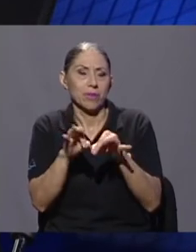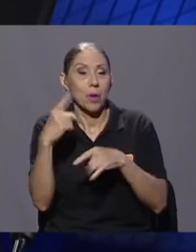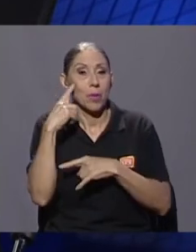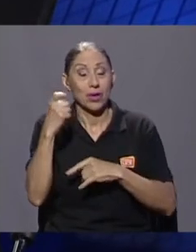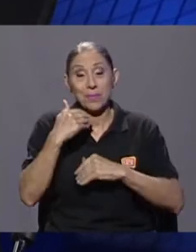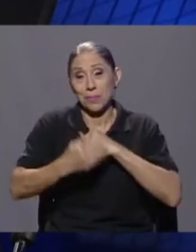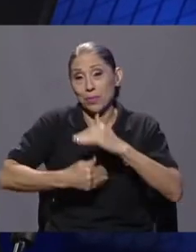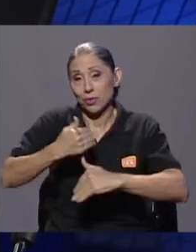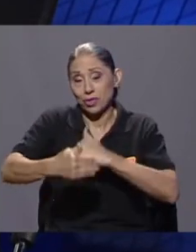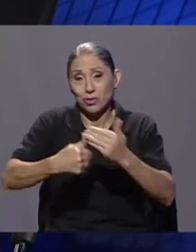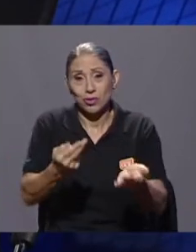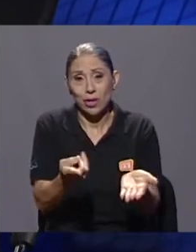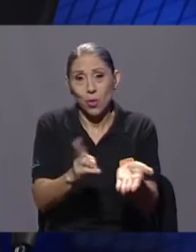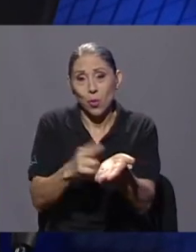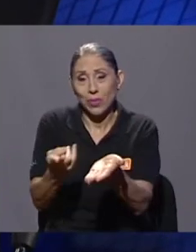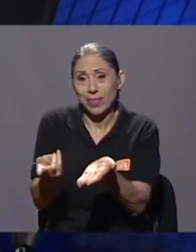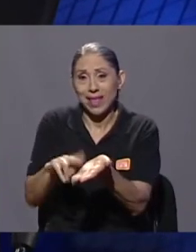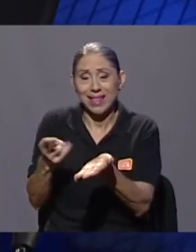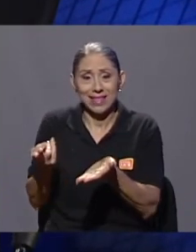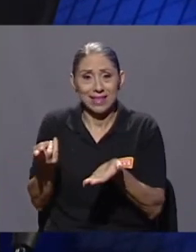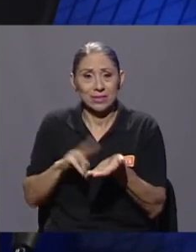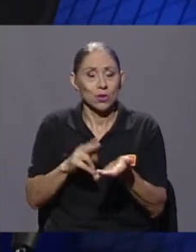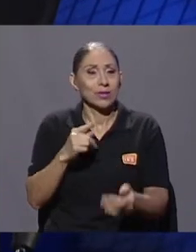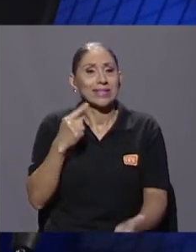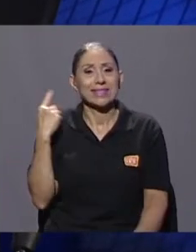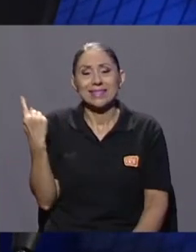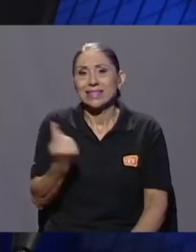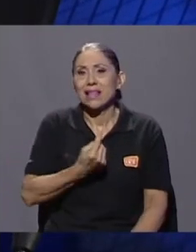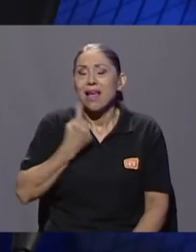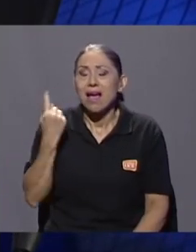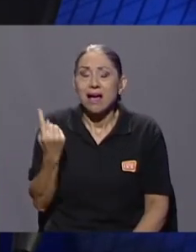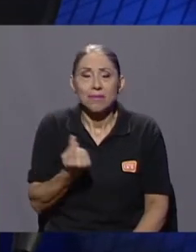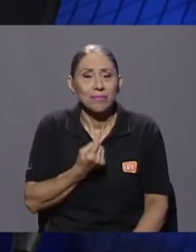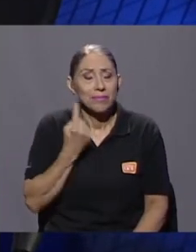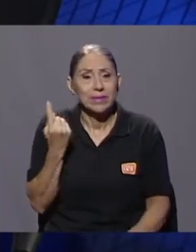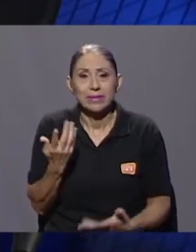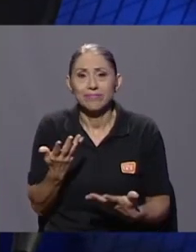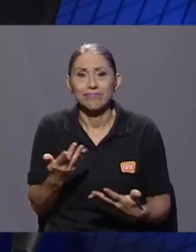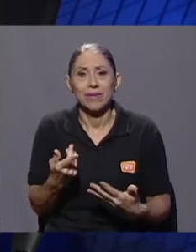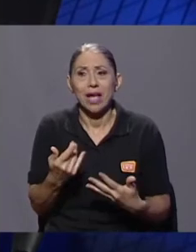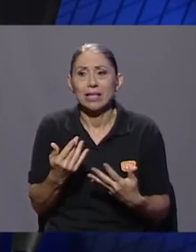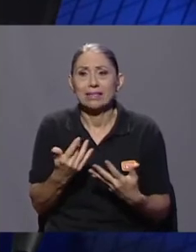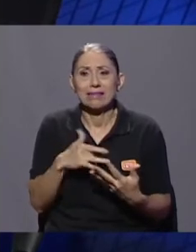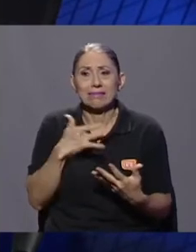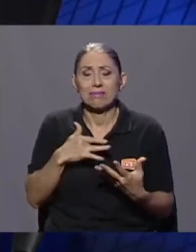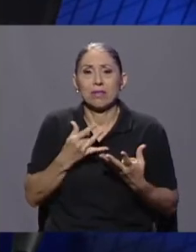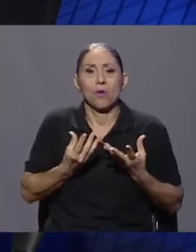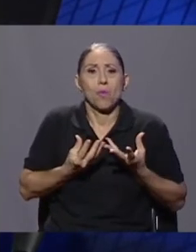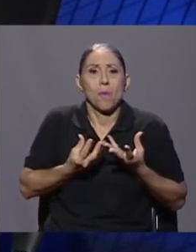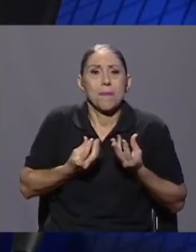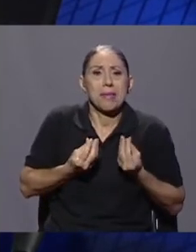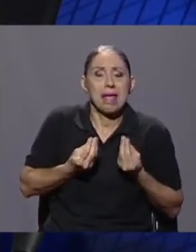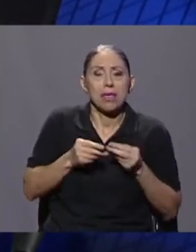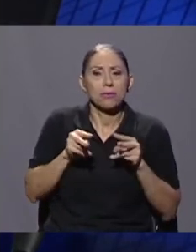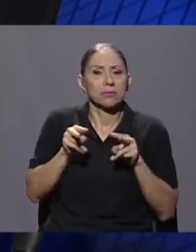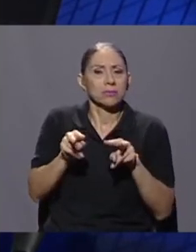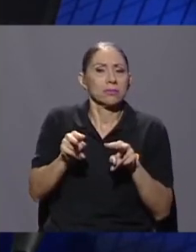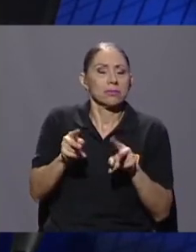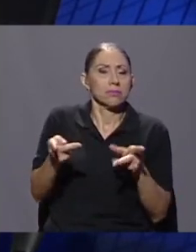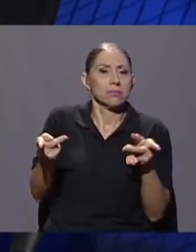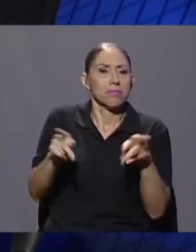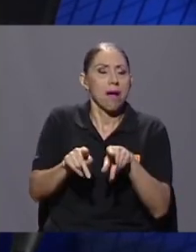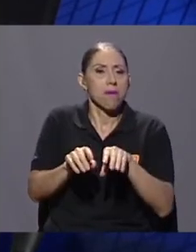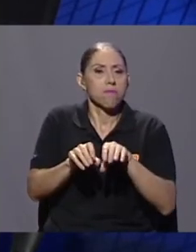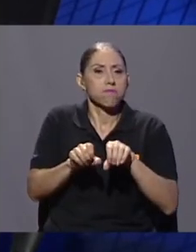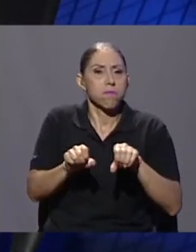procesos de contratación siempre hay ese pánico, ese miedo a la corrupción que